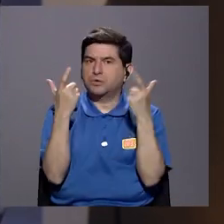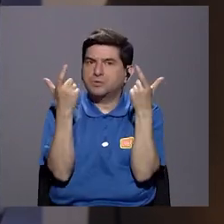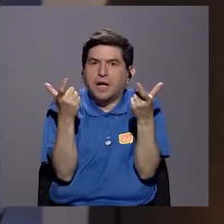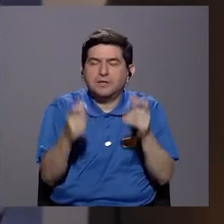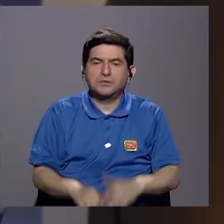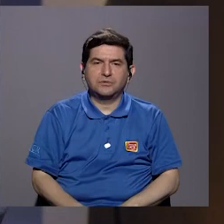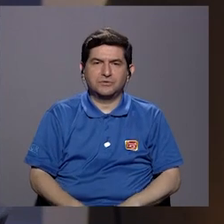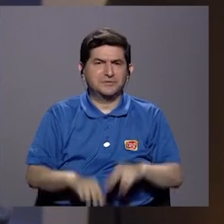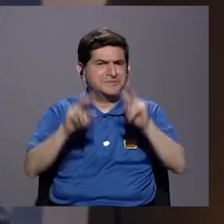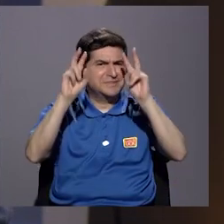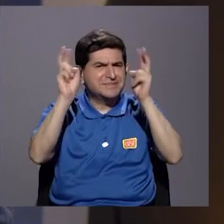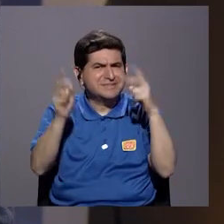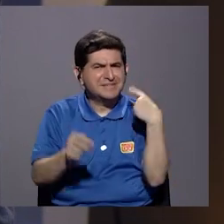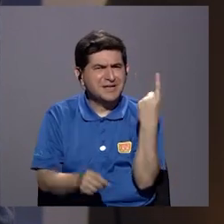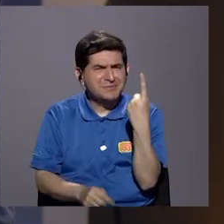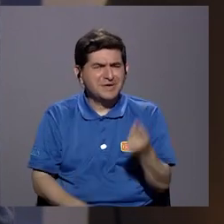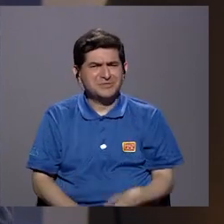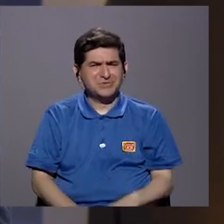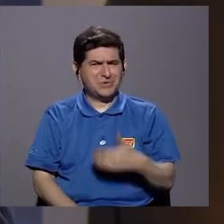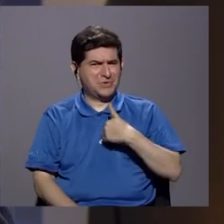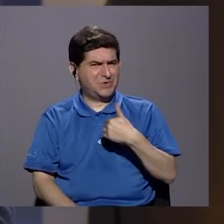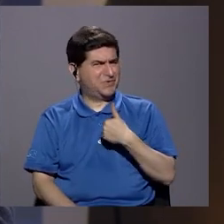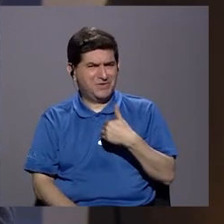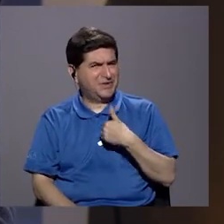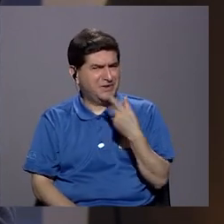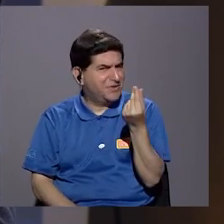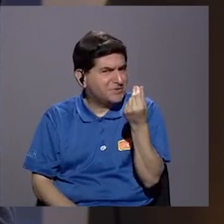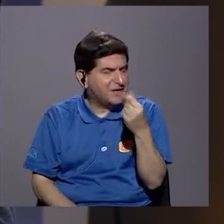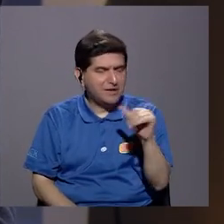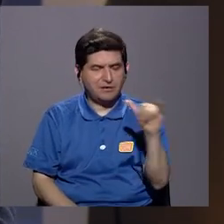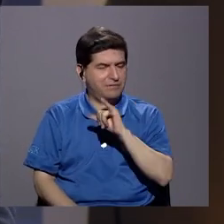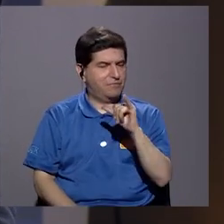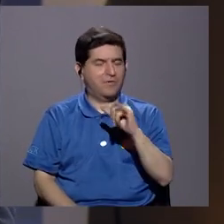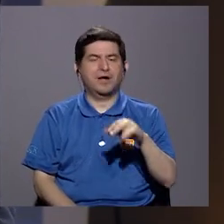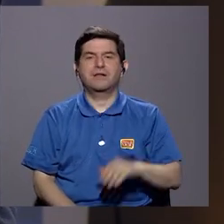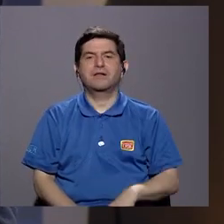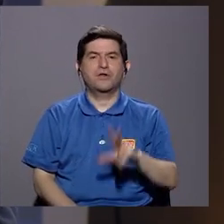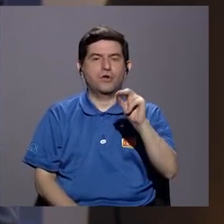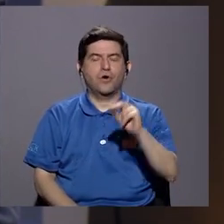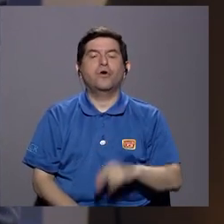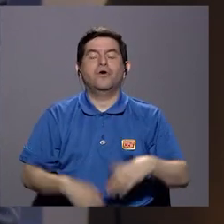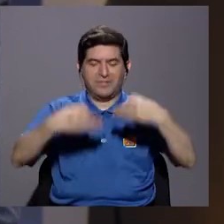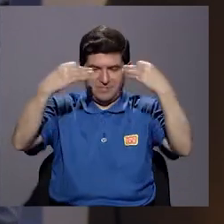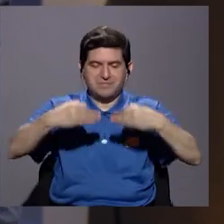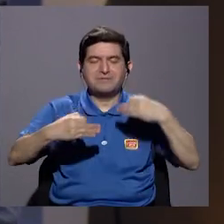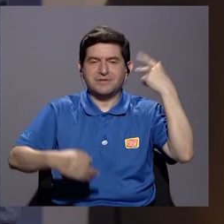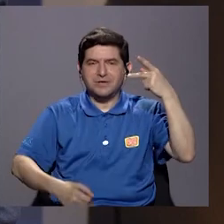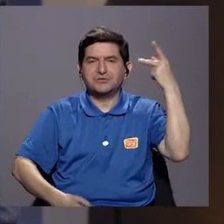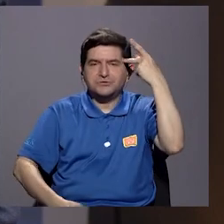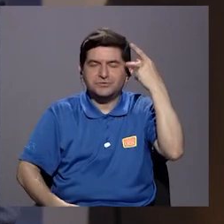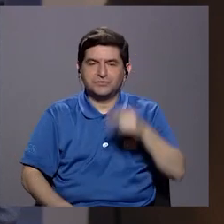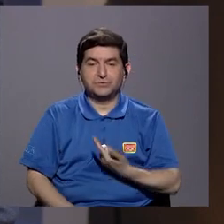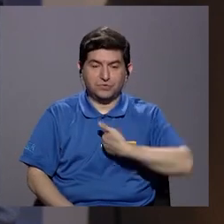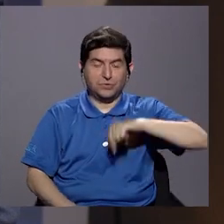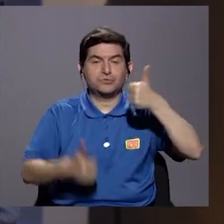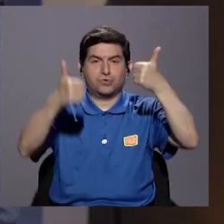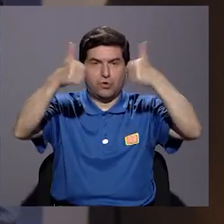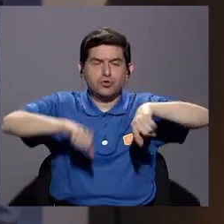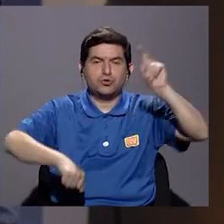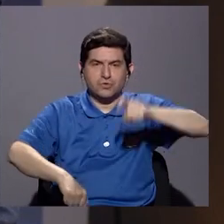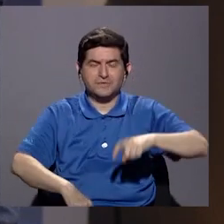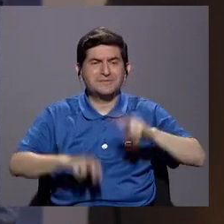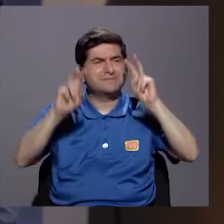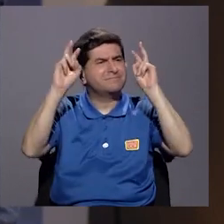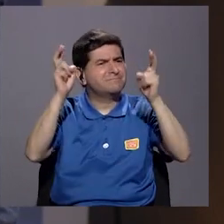un tema de ausencia de recursos, también tiene que ver con un tema, digamos, de decisión política. Nosotros necesitamos llegar a un